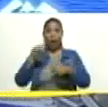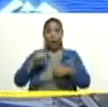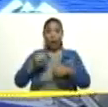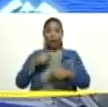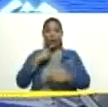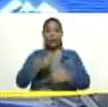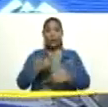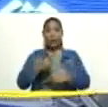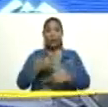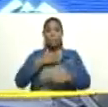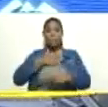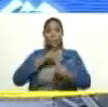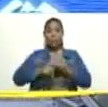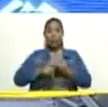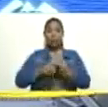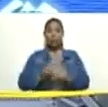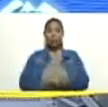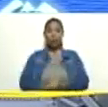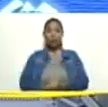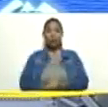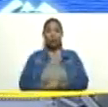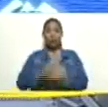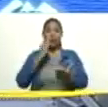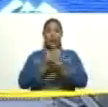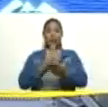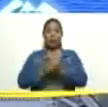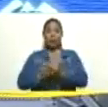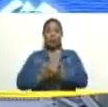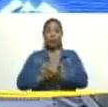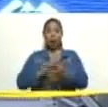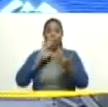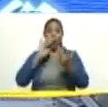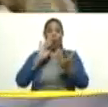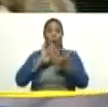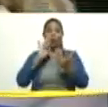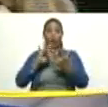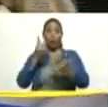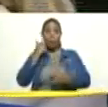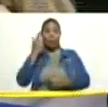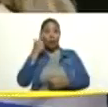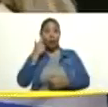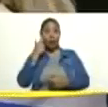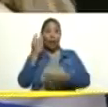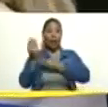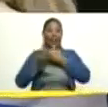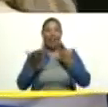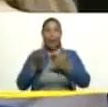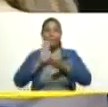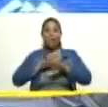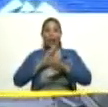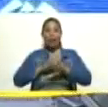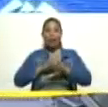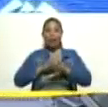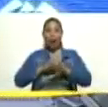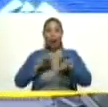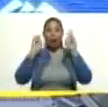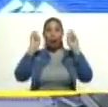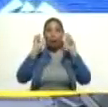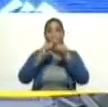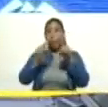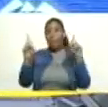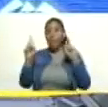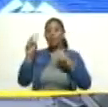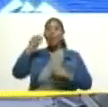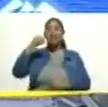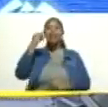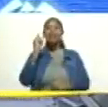Silvia Flores, también, siempre en primera línea de combate. ¿De qué se trata el fenómeno del niño? ¿Y cómo se